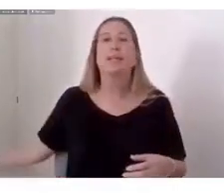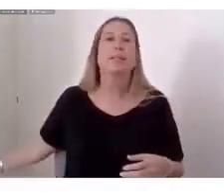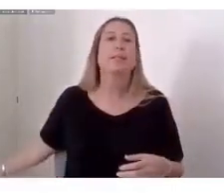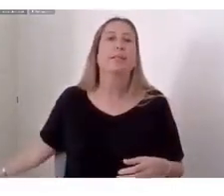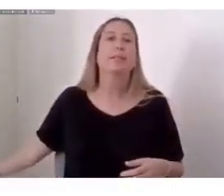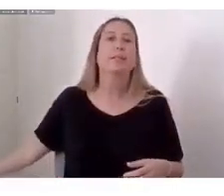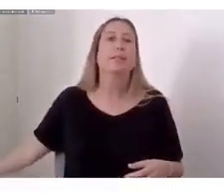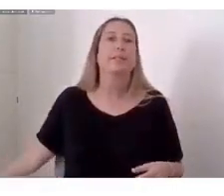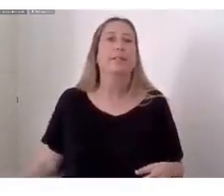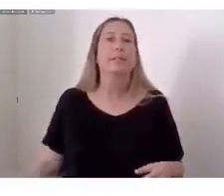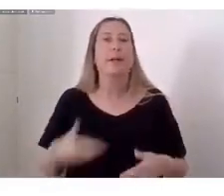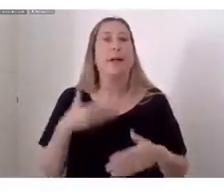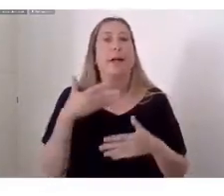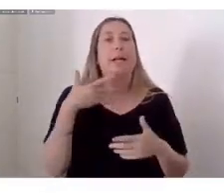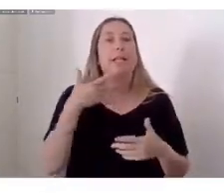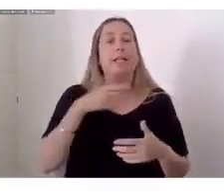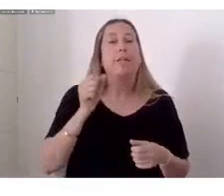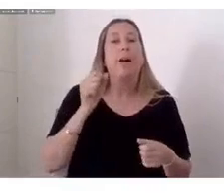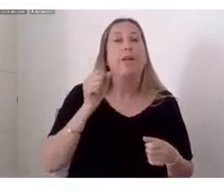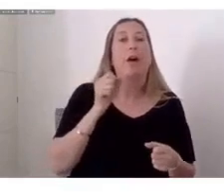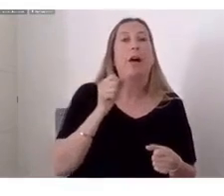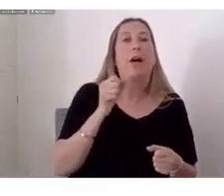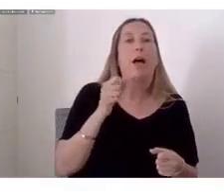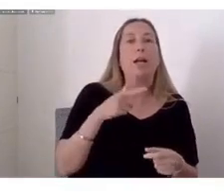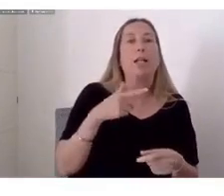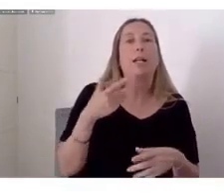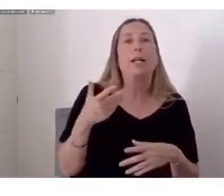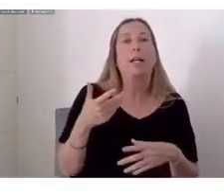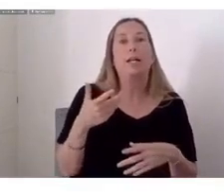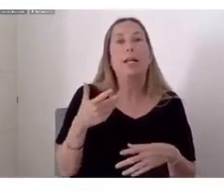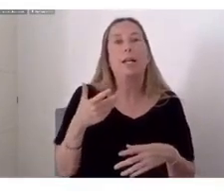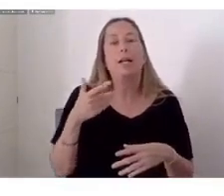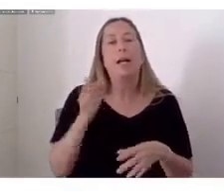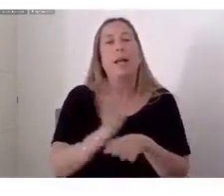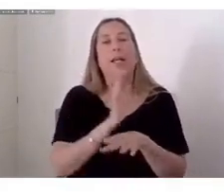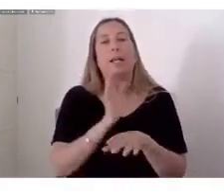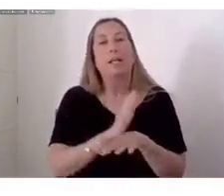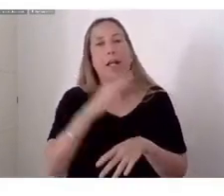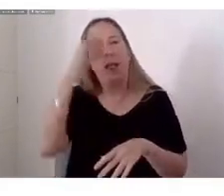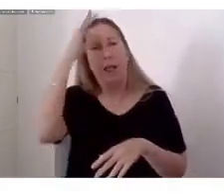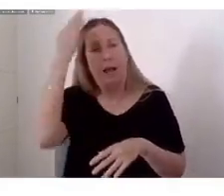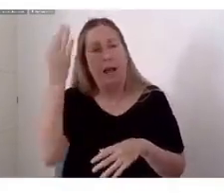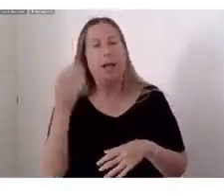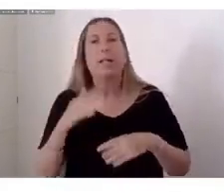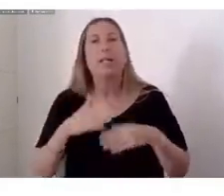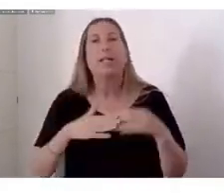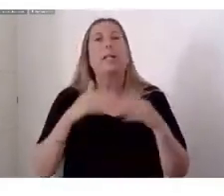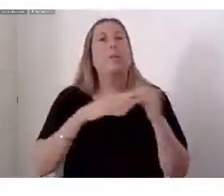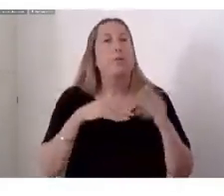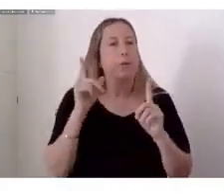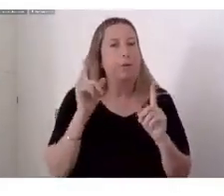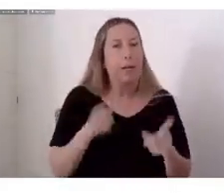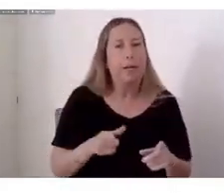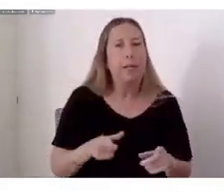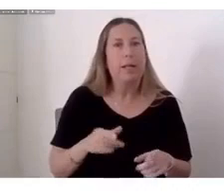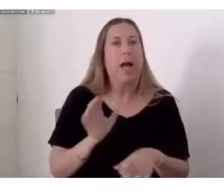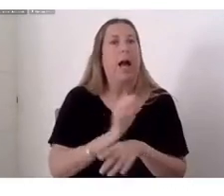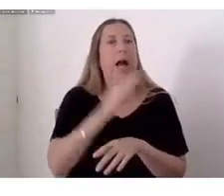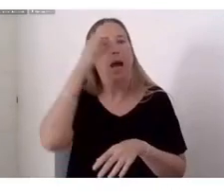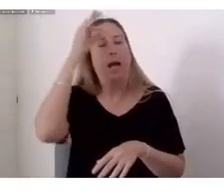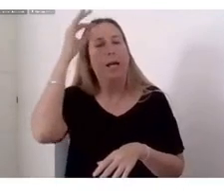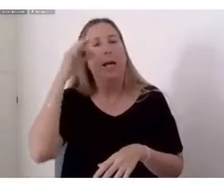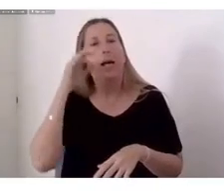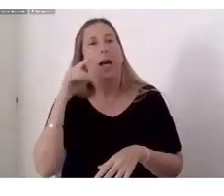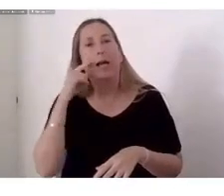metodologías ágiles A El arte He construido equipos ágiles De artistas y disidencias